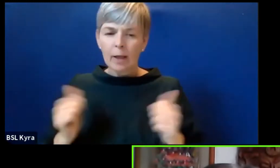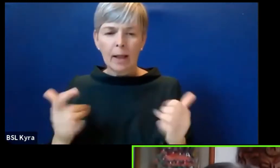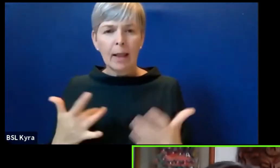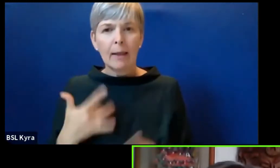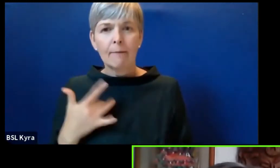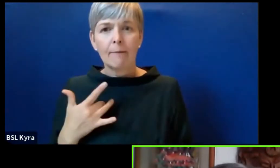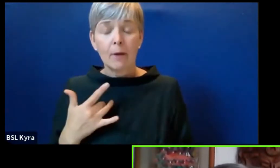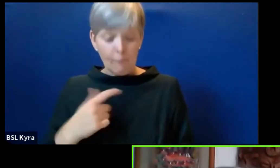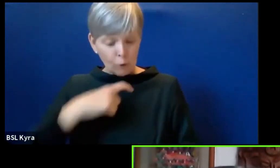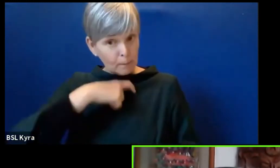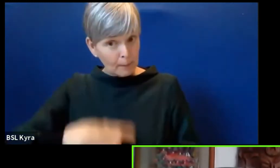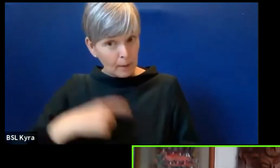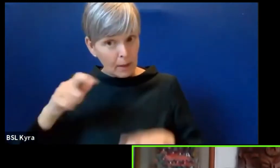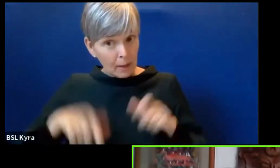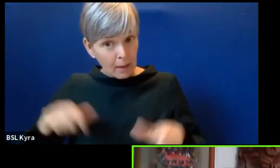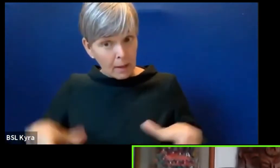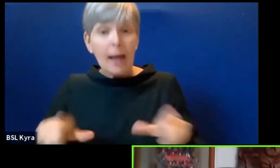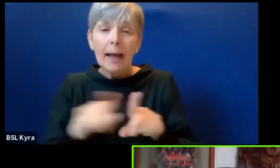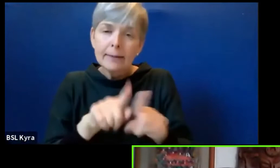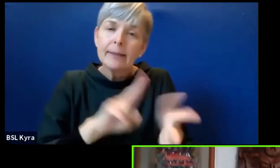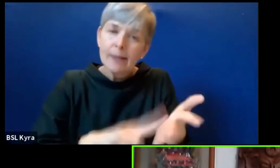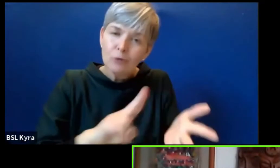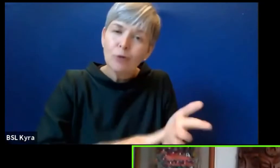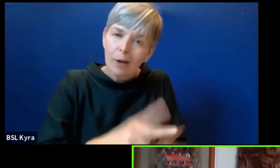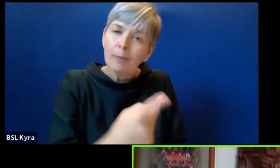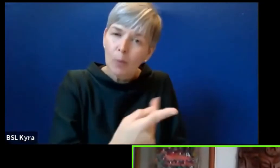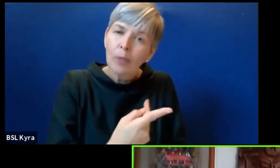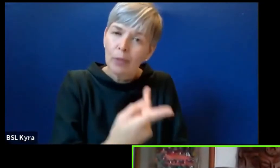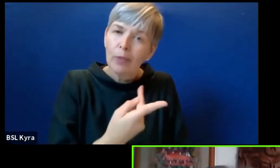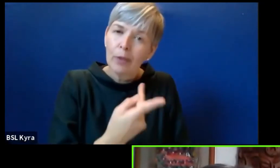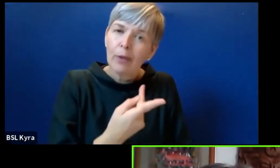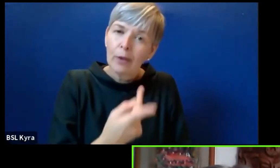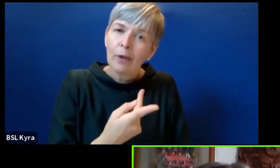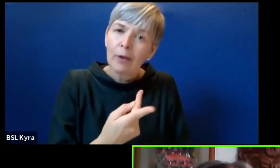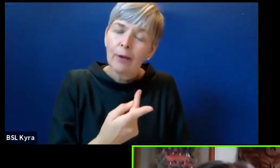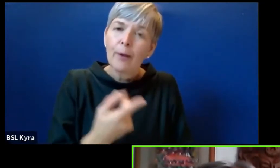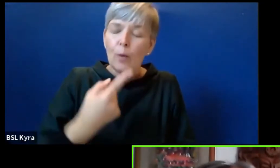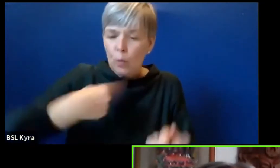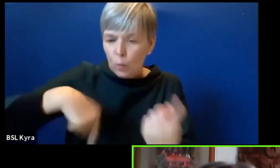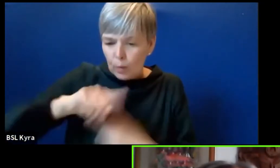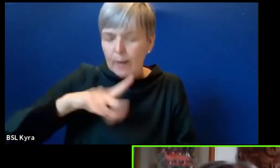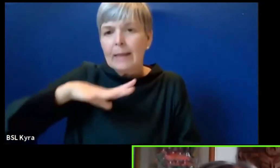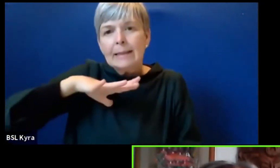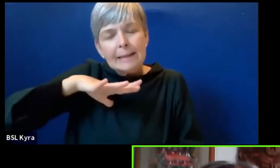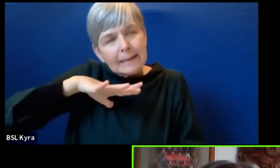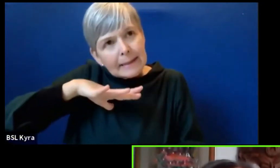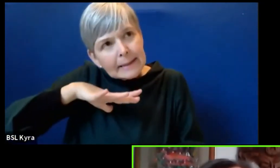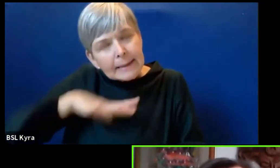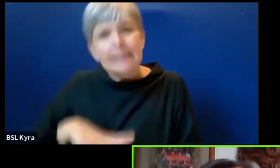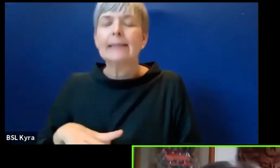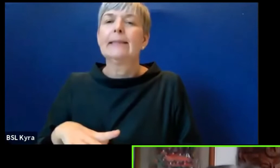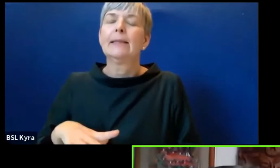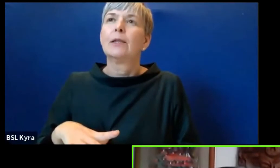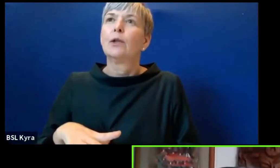Necesitamos poner en el horizonte el cambio de la forma en que estamos viviendo,